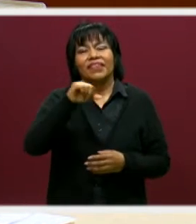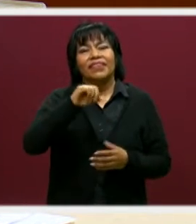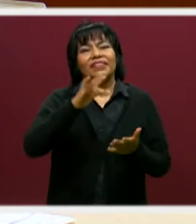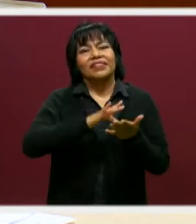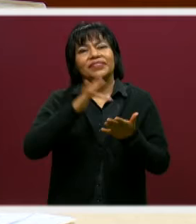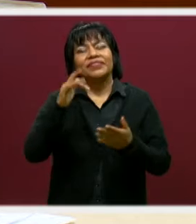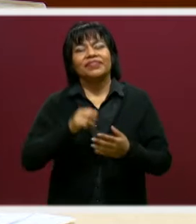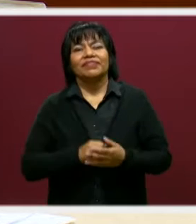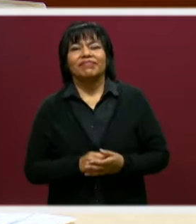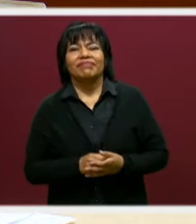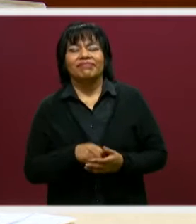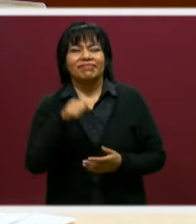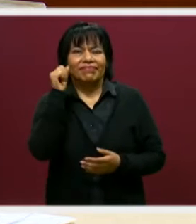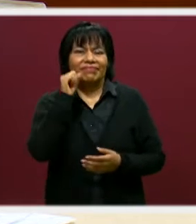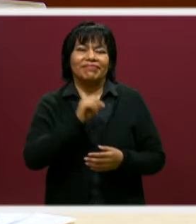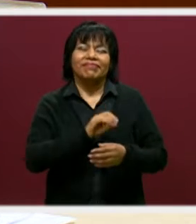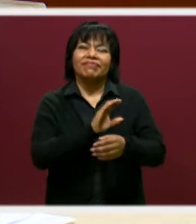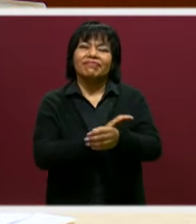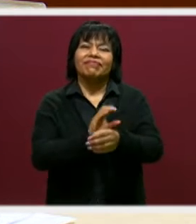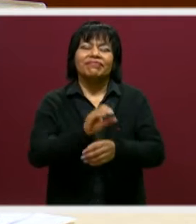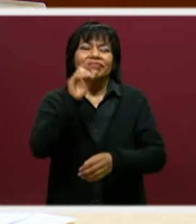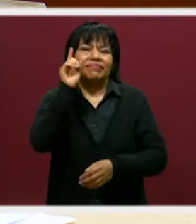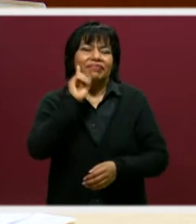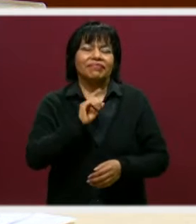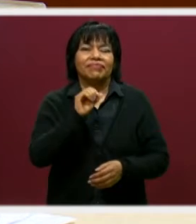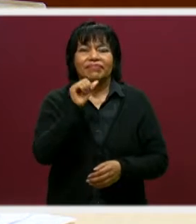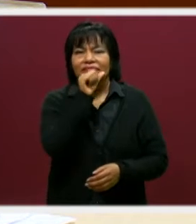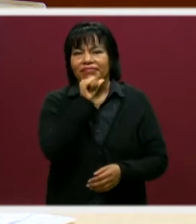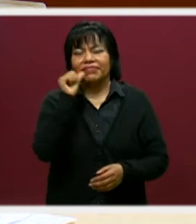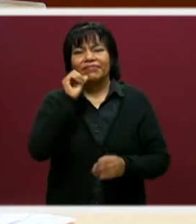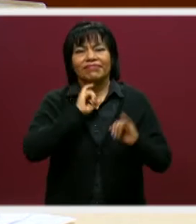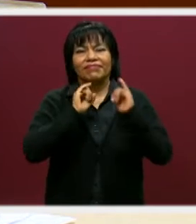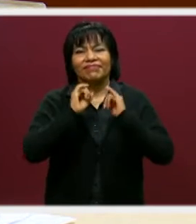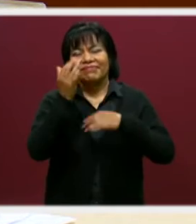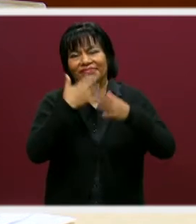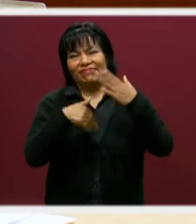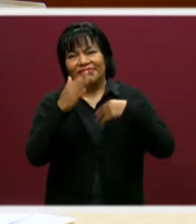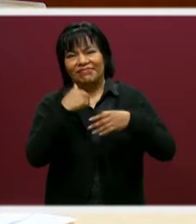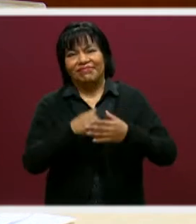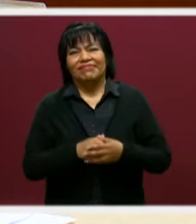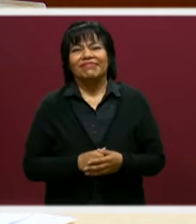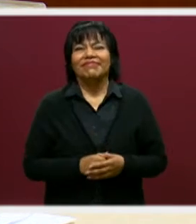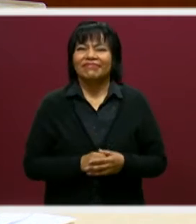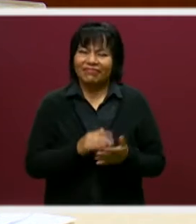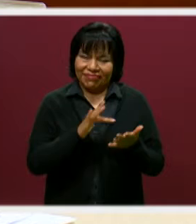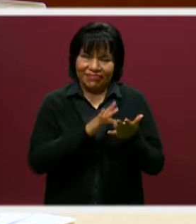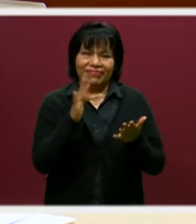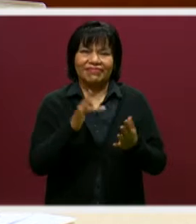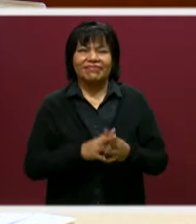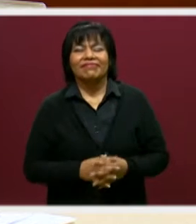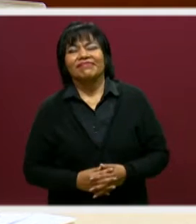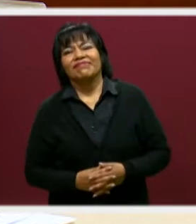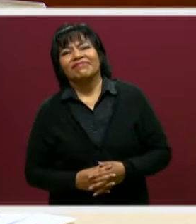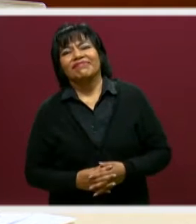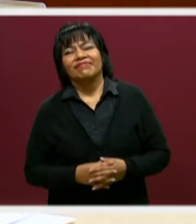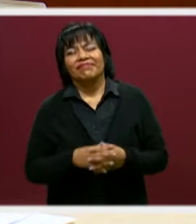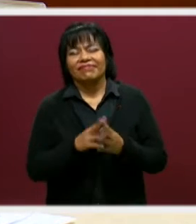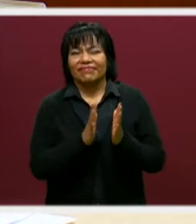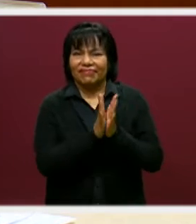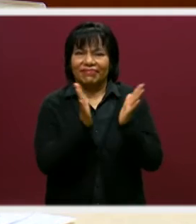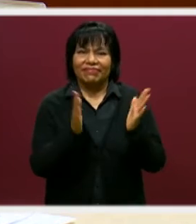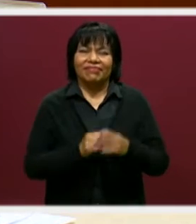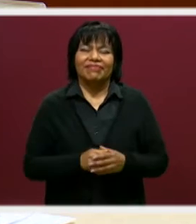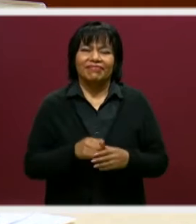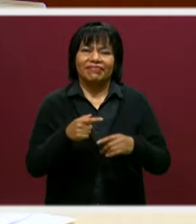agradecemos, como siempre, a nuestra compañera Alejandra Varela García, nuestra intérprete en lengua de señas mexicana, que está colaborando con